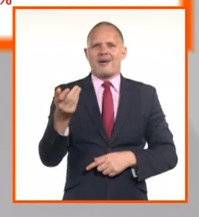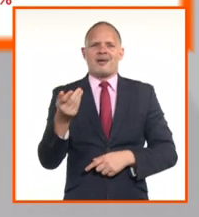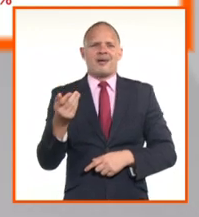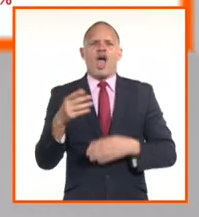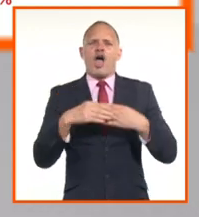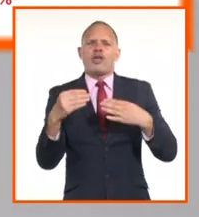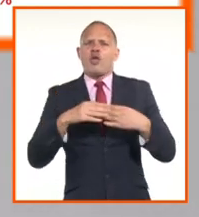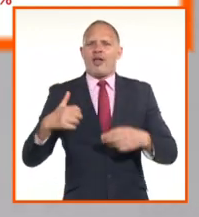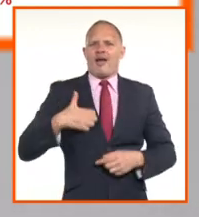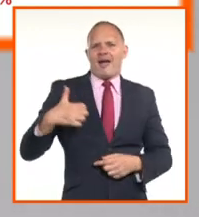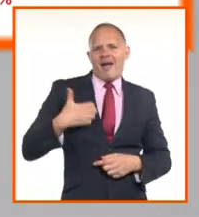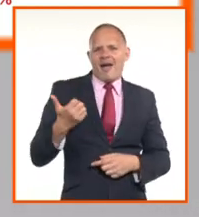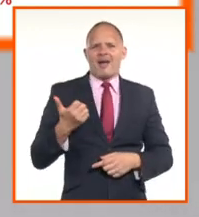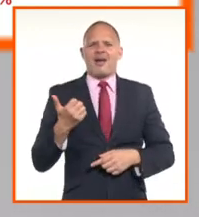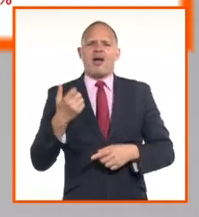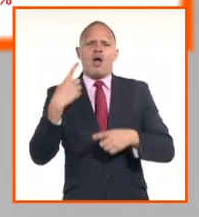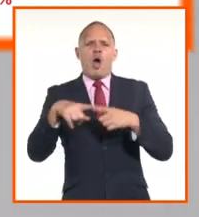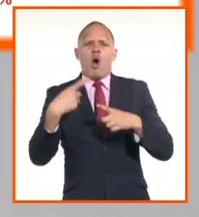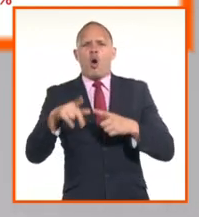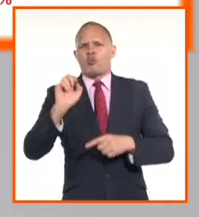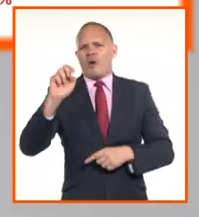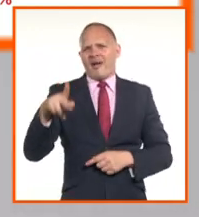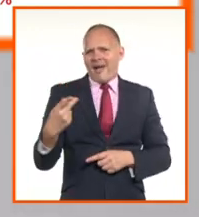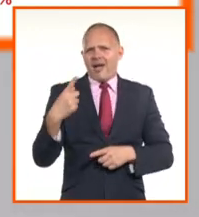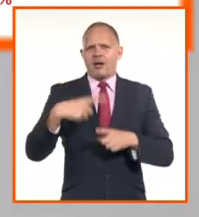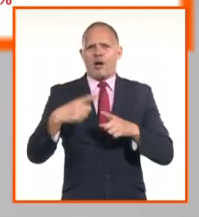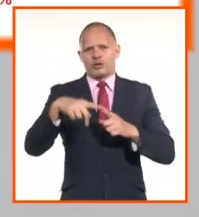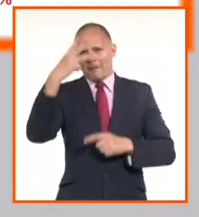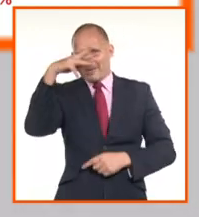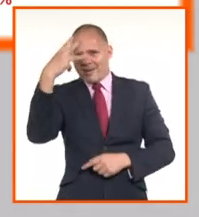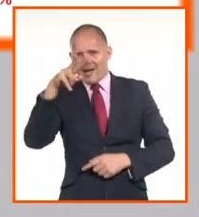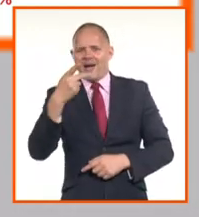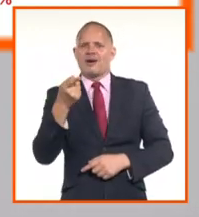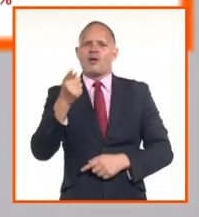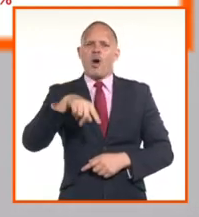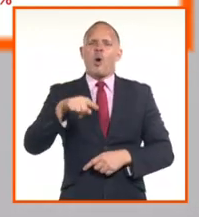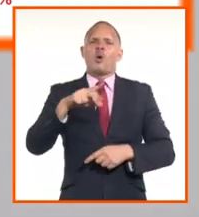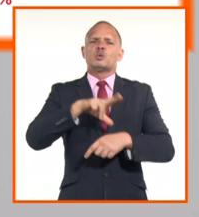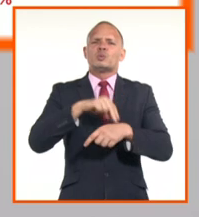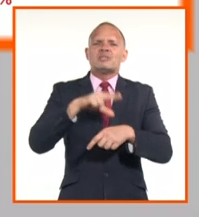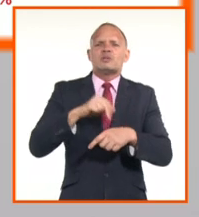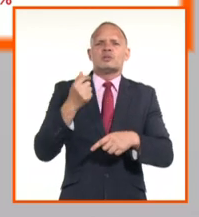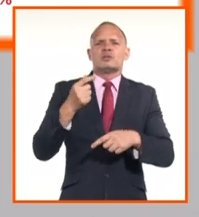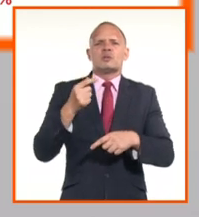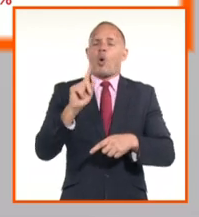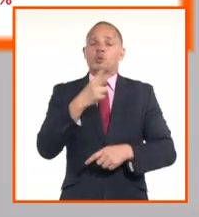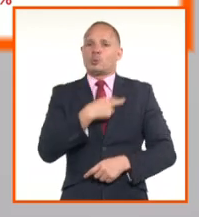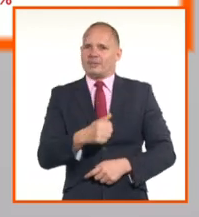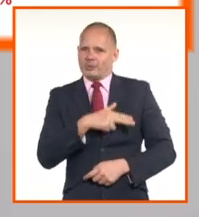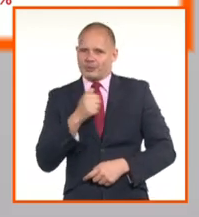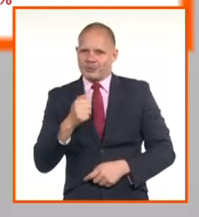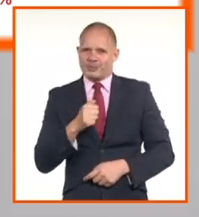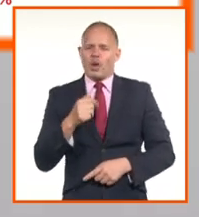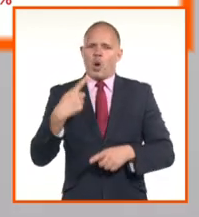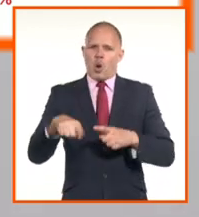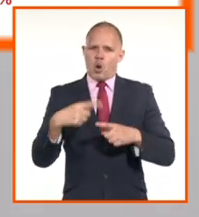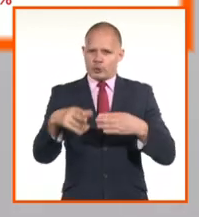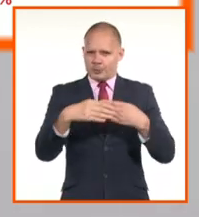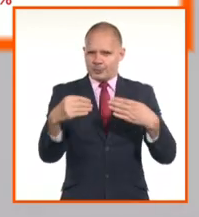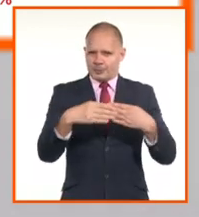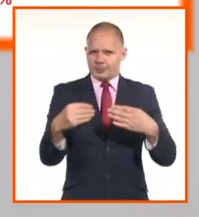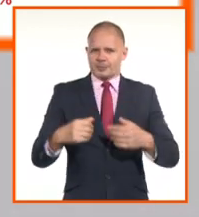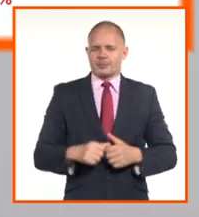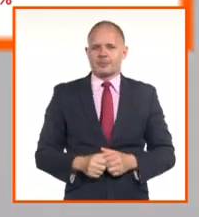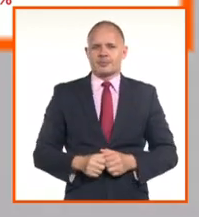esterlina, el peso mexicano, el franco suizo. Y hemos tenido como ejemplo, porque es un ejemplo, la tasa de